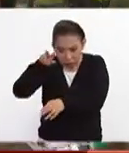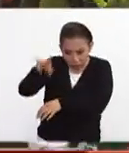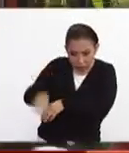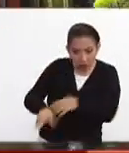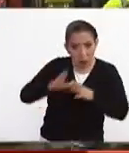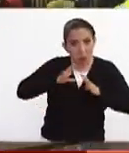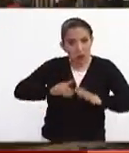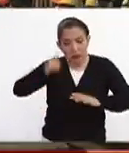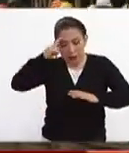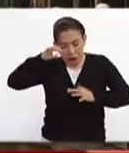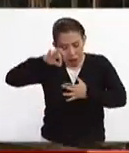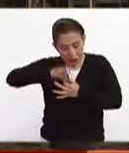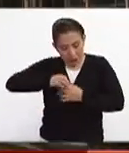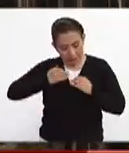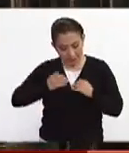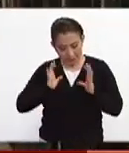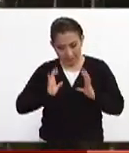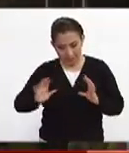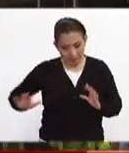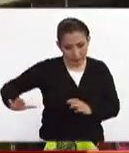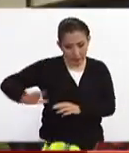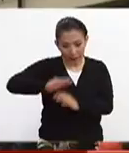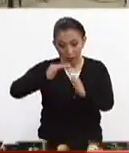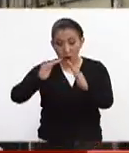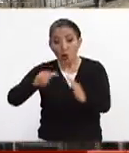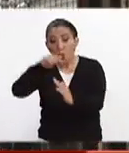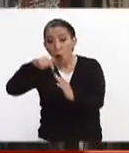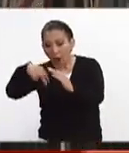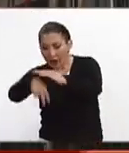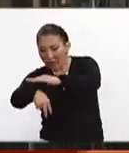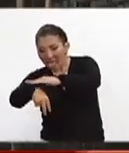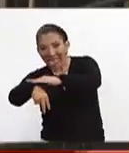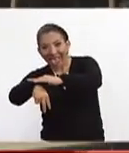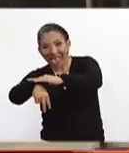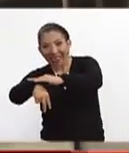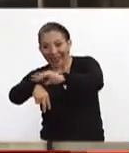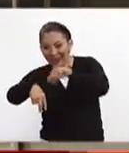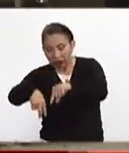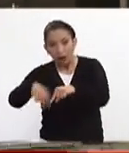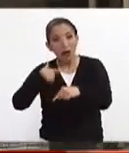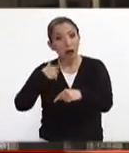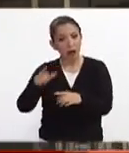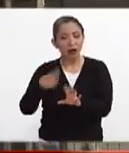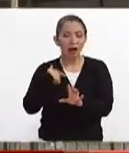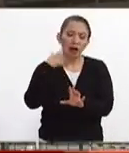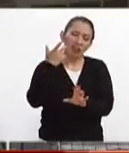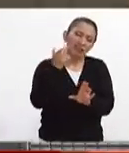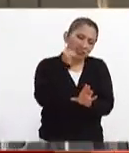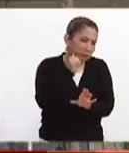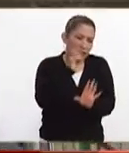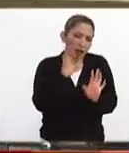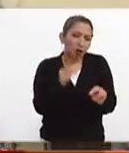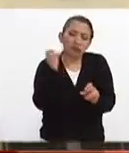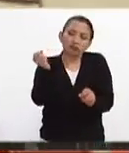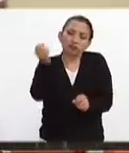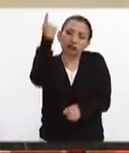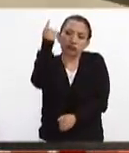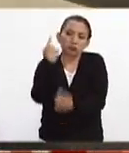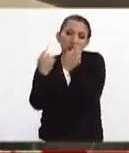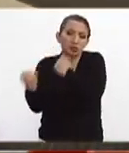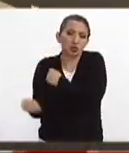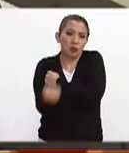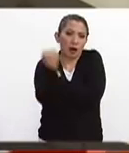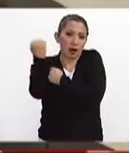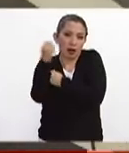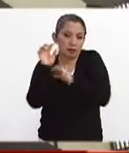física y emocional muy buena por las condiciones del espacio donde sobrevivió. Pero en todos los casos de cumpleaños, son casos de fortuna,